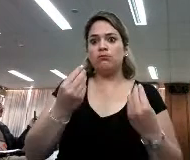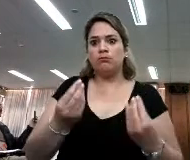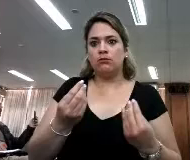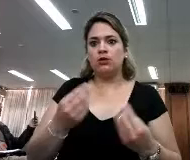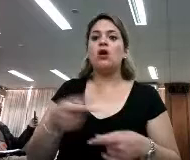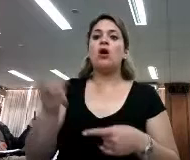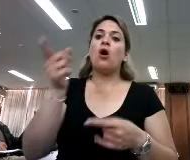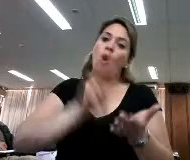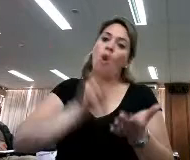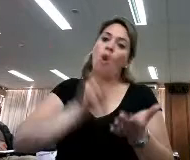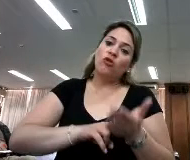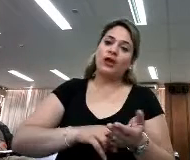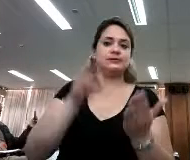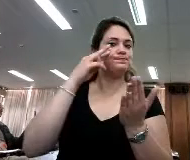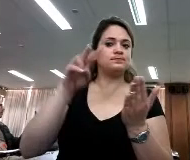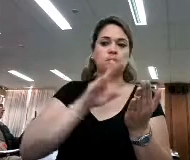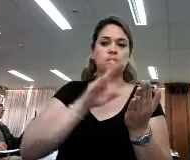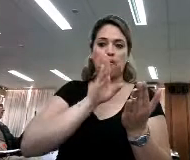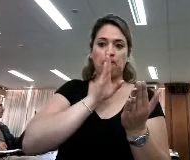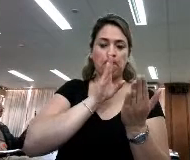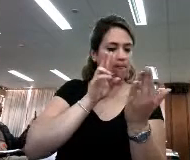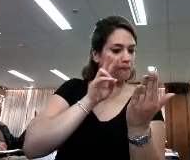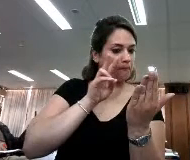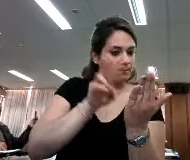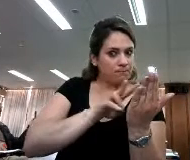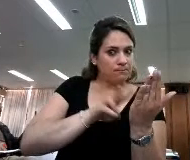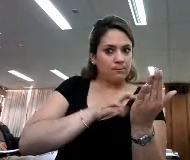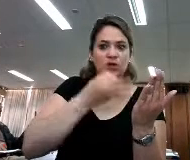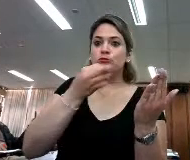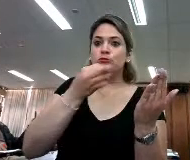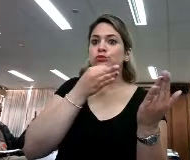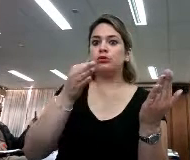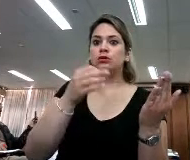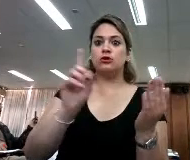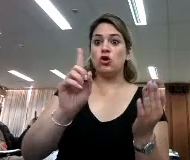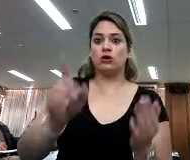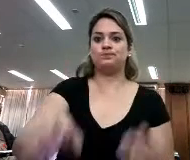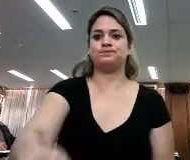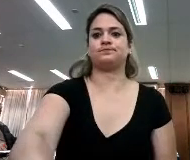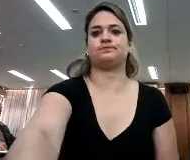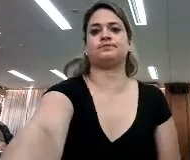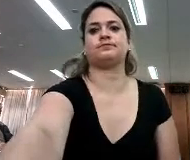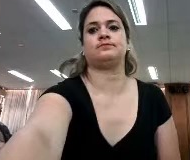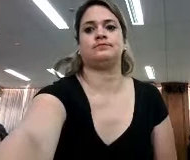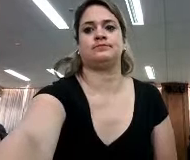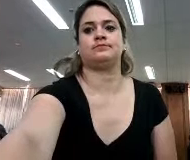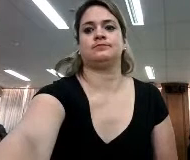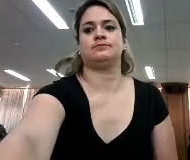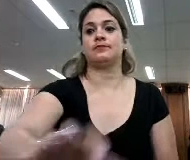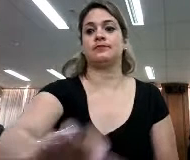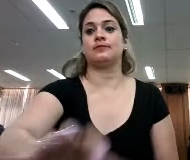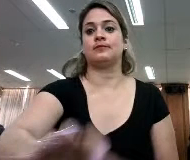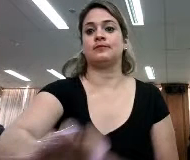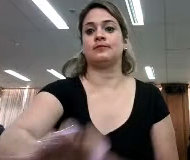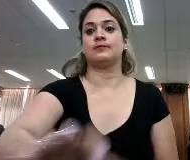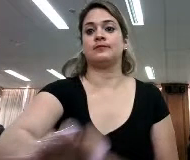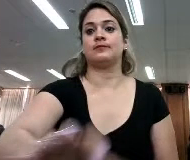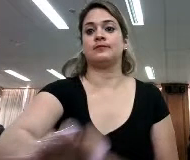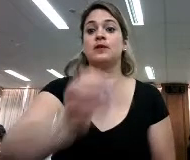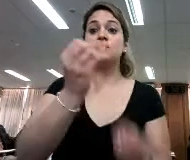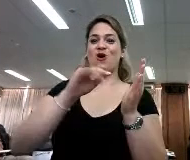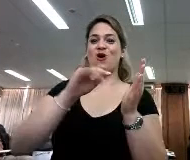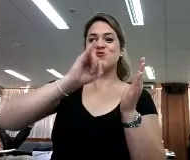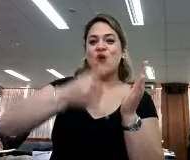lectura en silencio? O bueno, comenzamos a hacer una lectura en silencio porque comenzaron estos signos de puntuación, comenzó esta